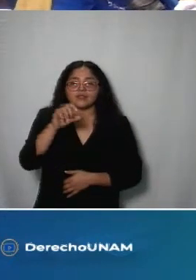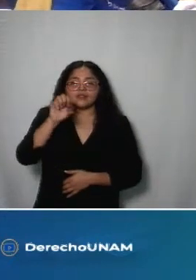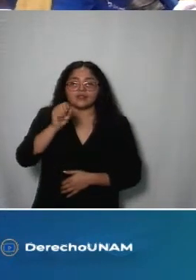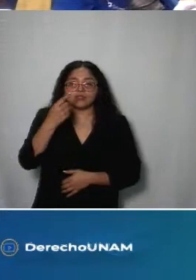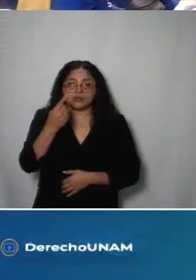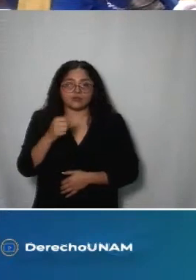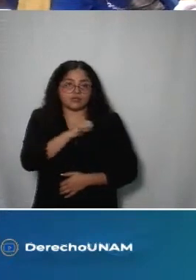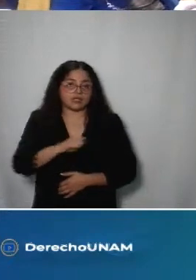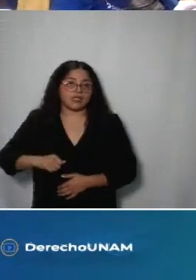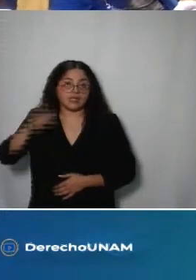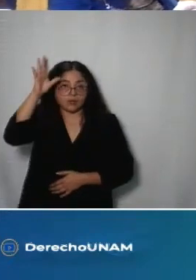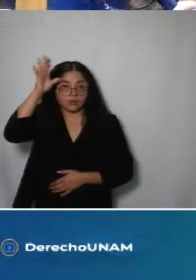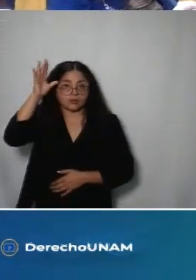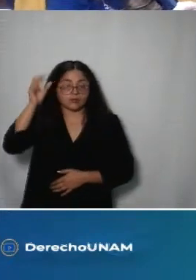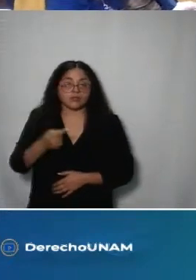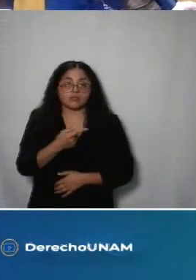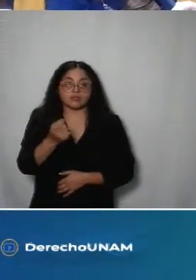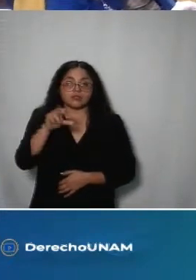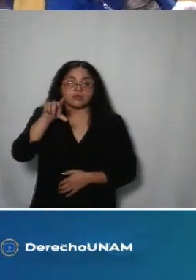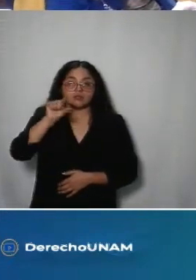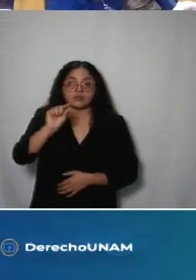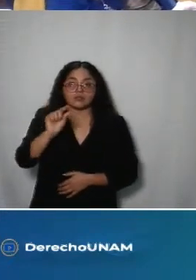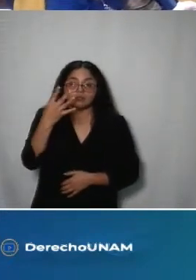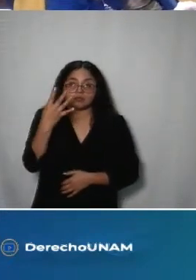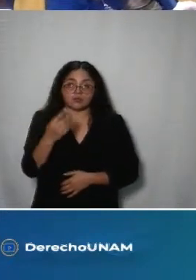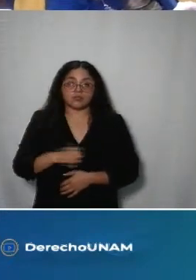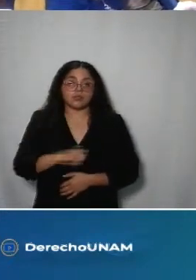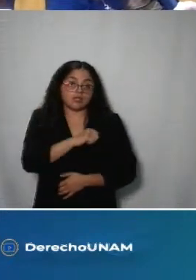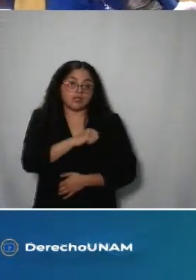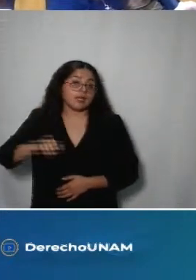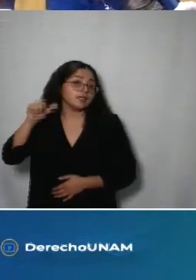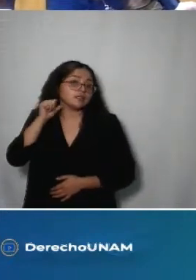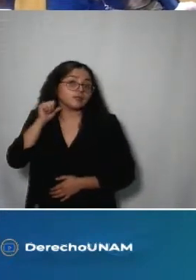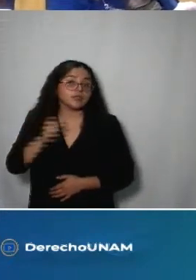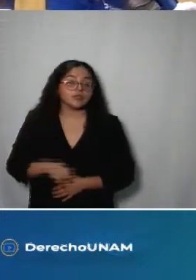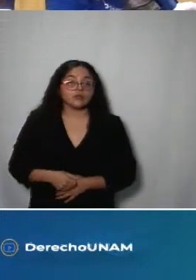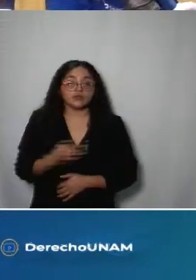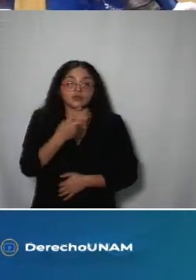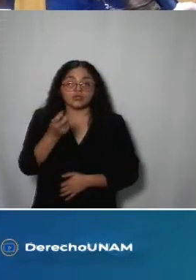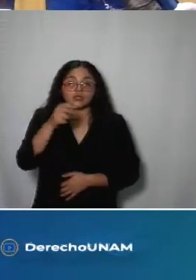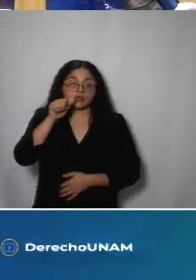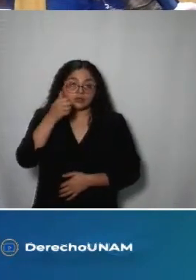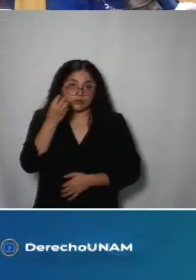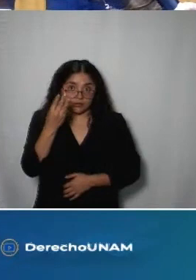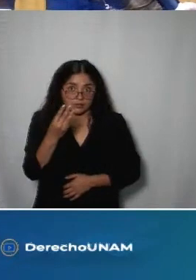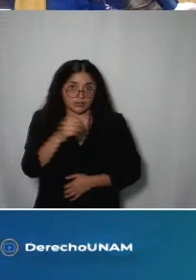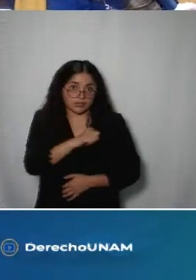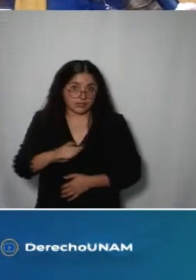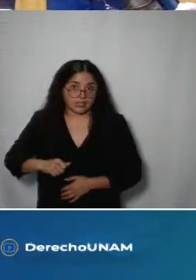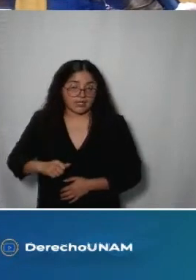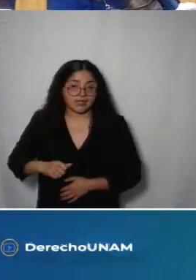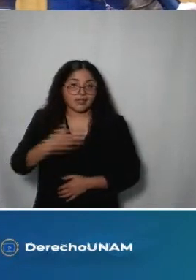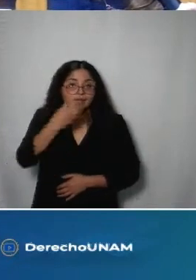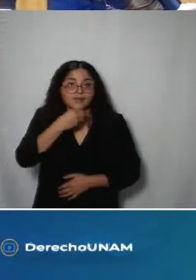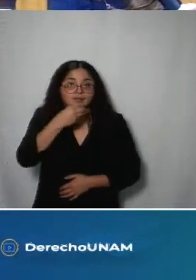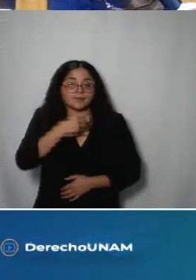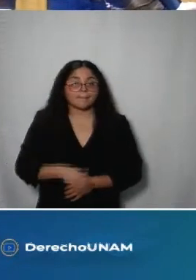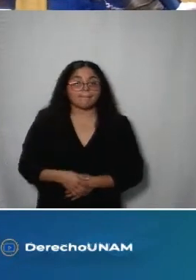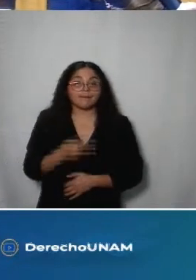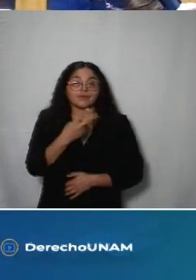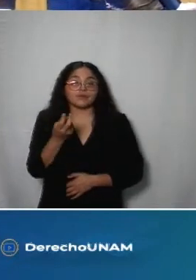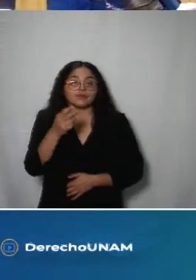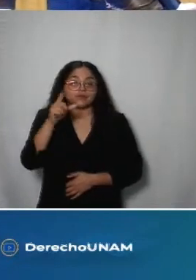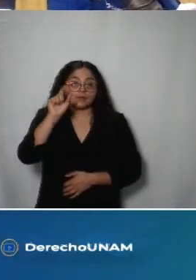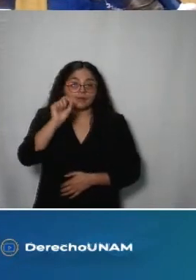161 de la Alcaldía Cuauhtémoc 174 de la Alcaldía Azcapotzalco 203 de la Alcaldía Venustiano Carranza